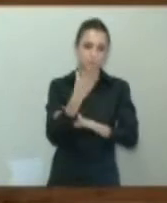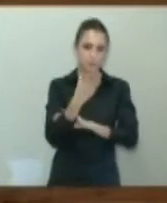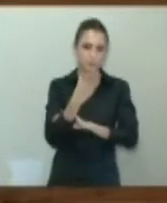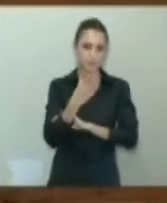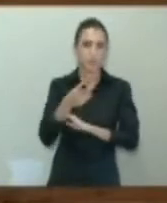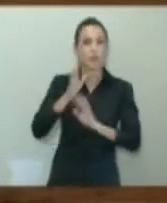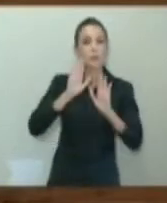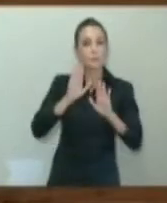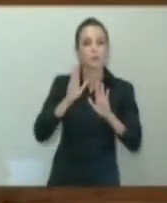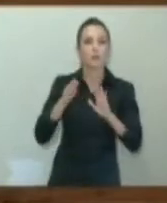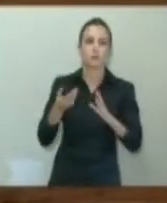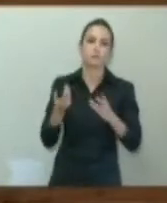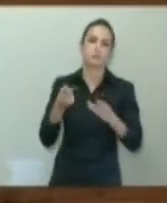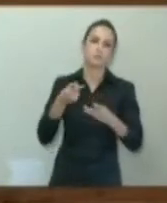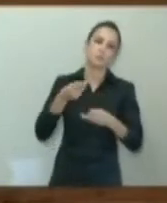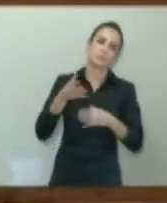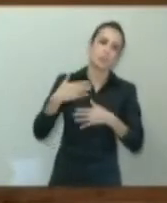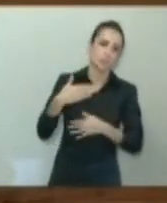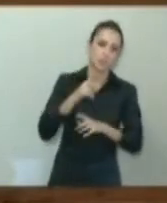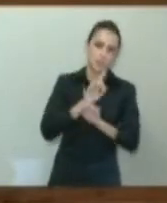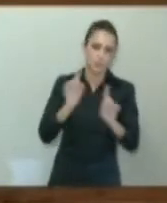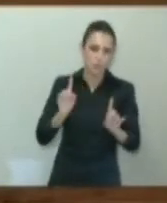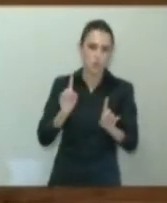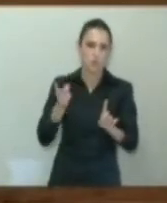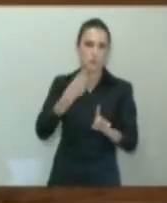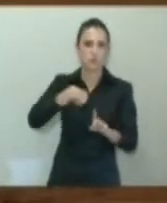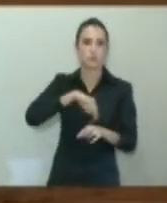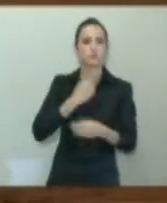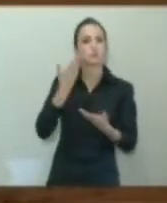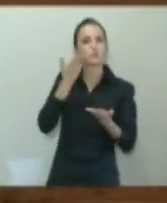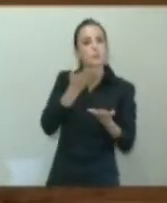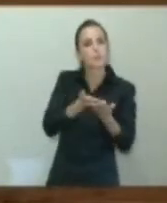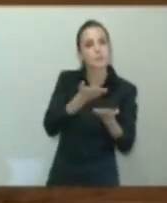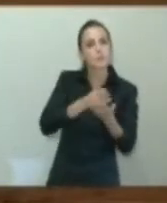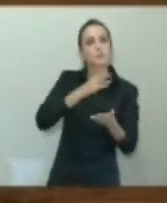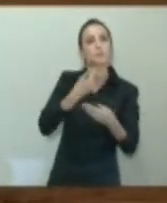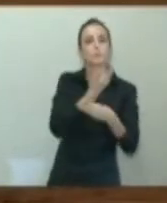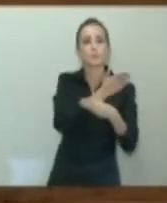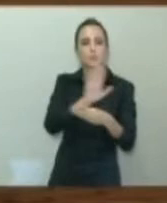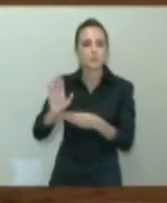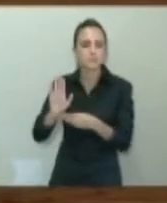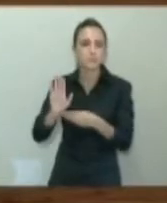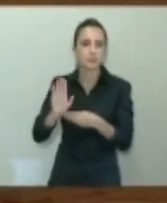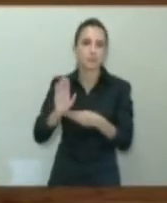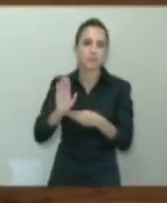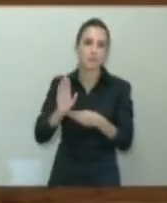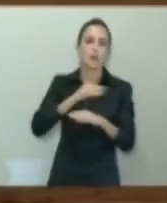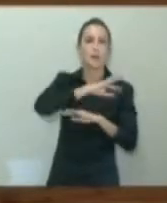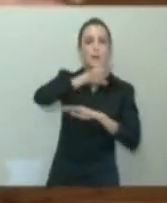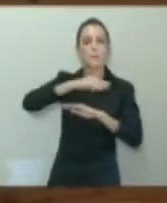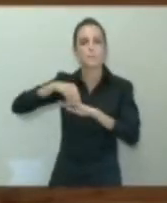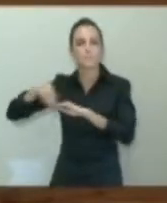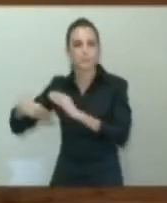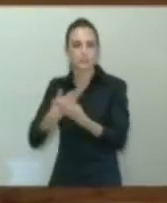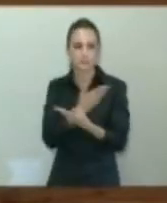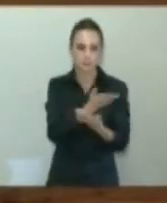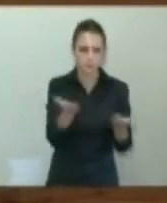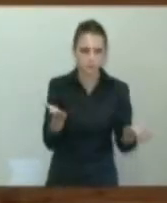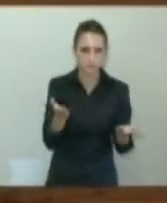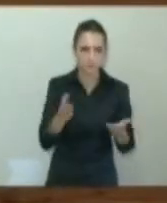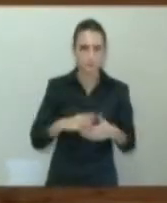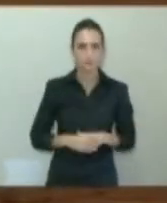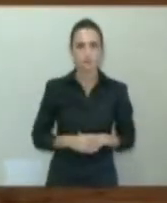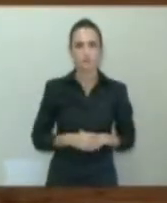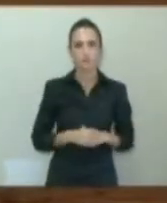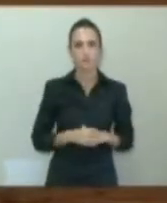aceptaremos que esta ley salga de cualquier manera y por eso hemos presentado una serie de enmiendas. Bueno, respecto